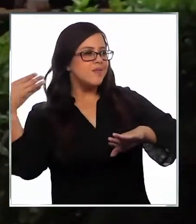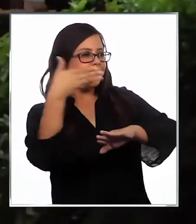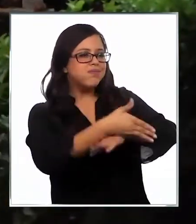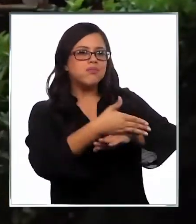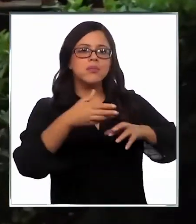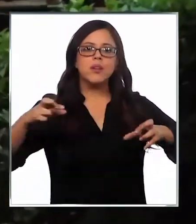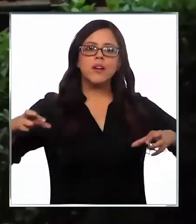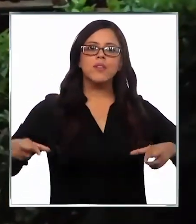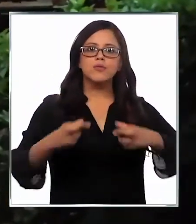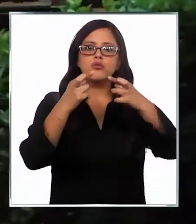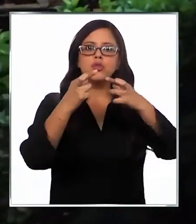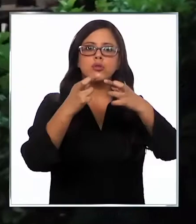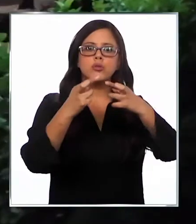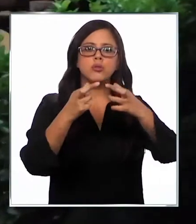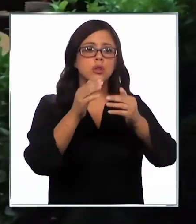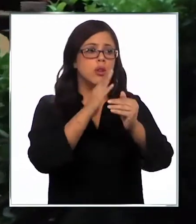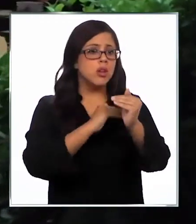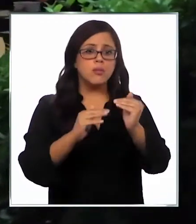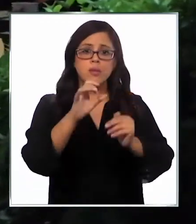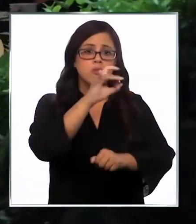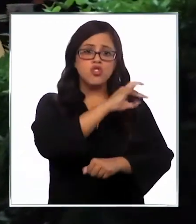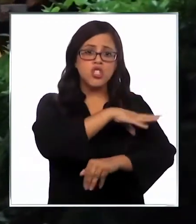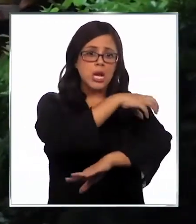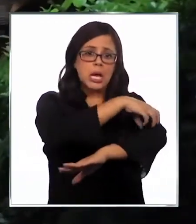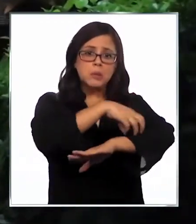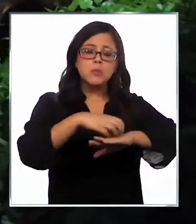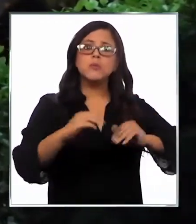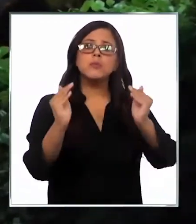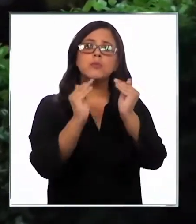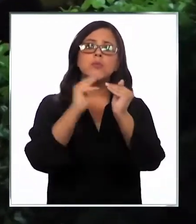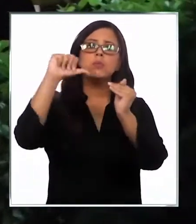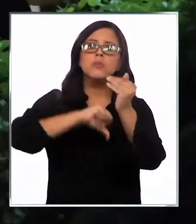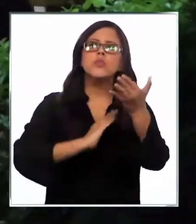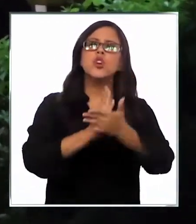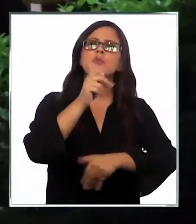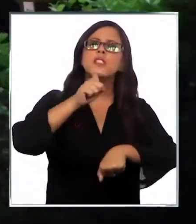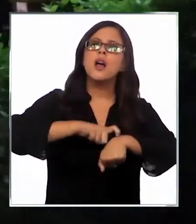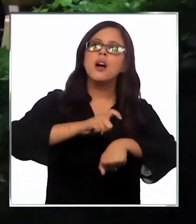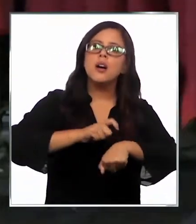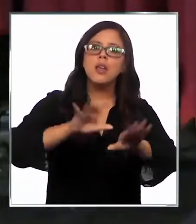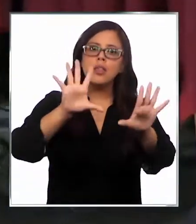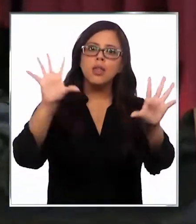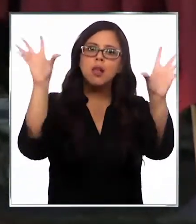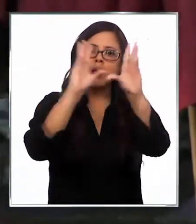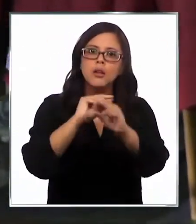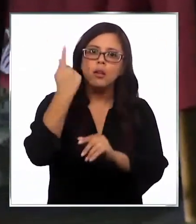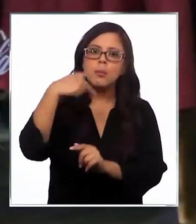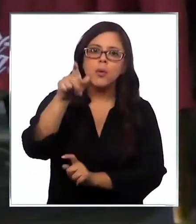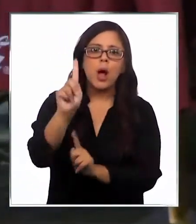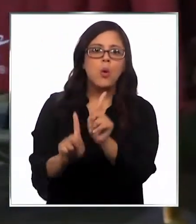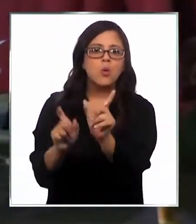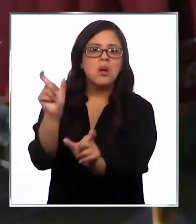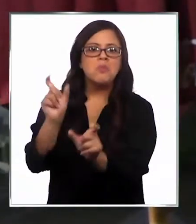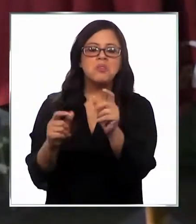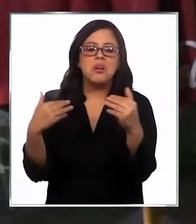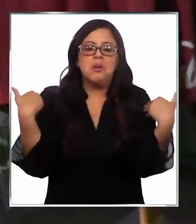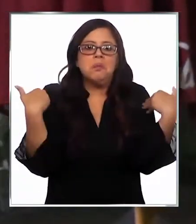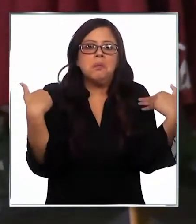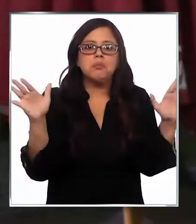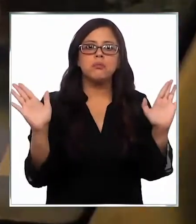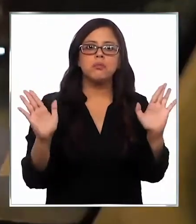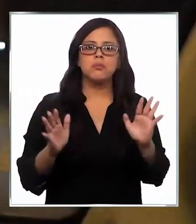Como en todo Chile, el toque de queda comienza a las 10 de la noche. Pero hay personas a las que parece no